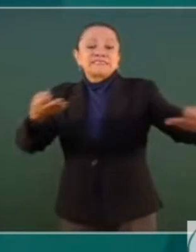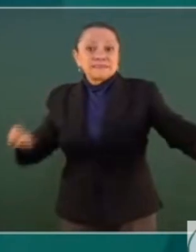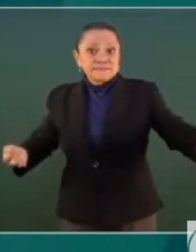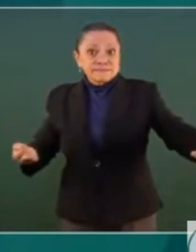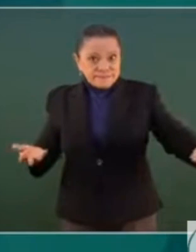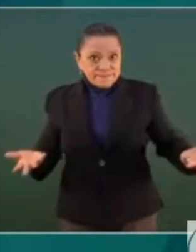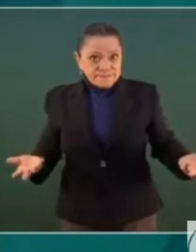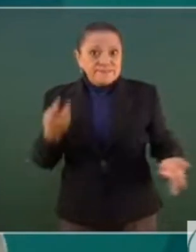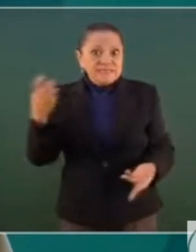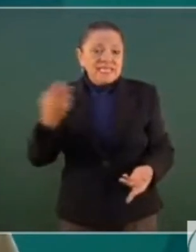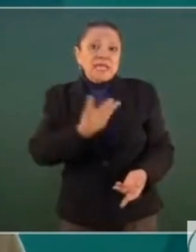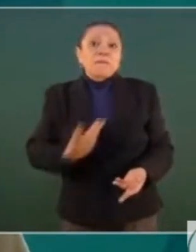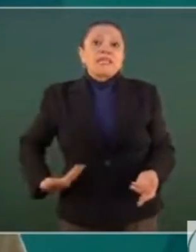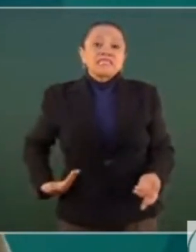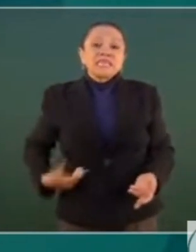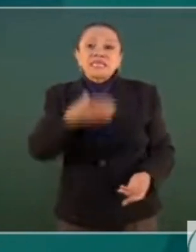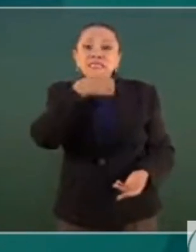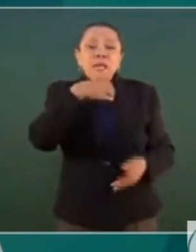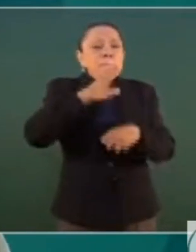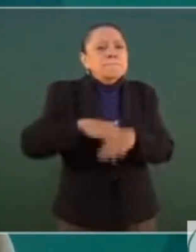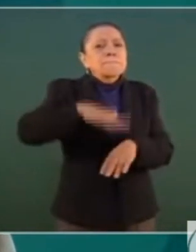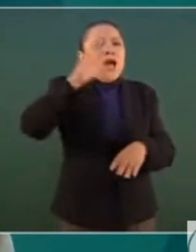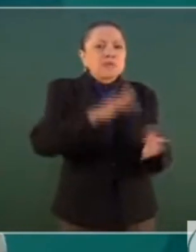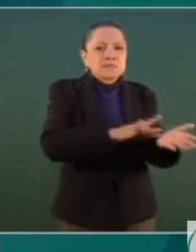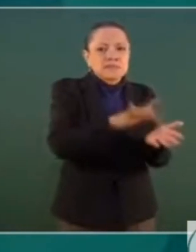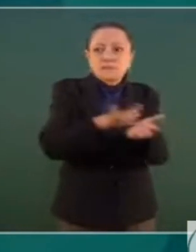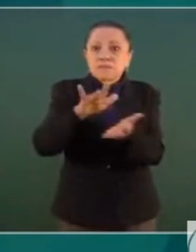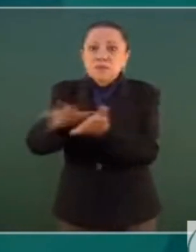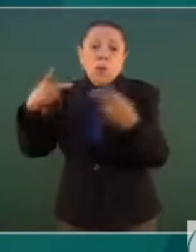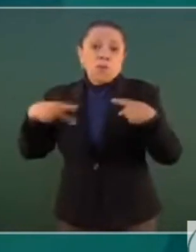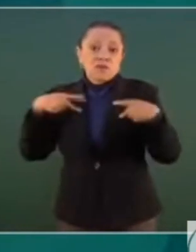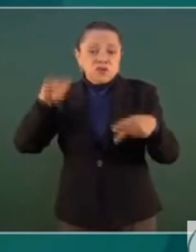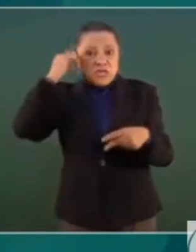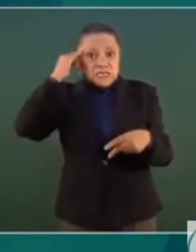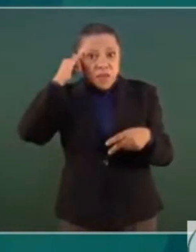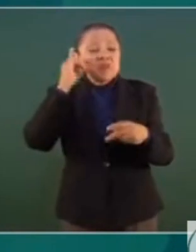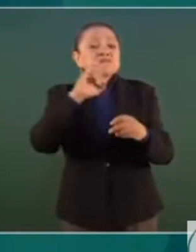el presidente que más apoyó a los campesinos,